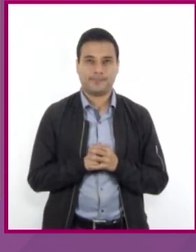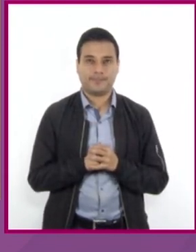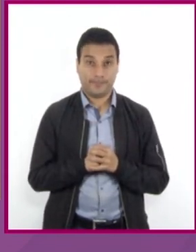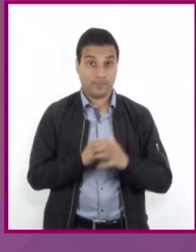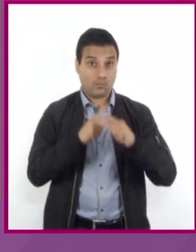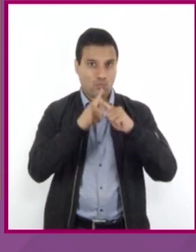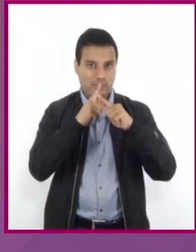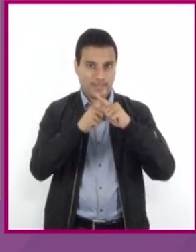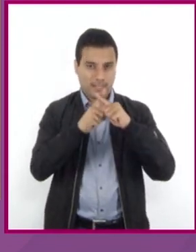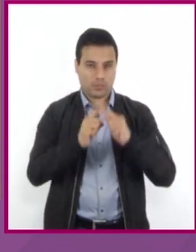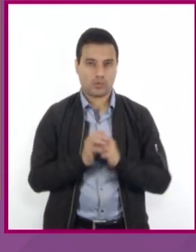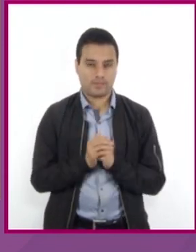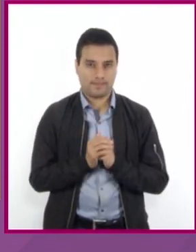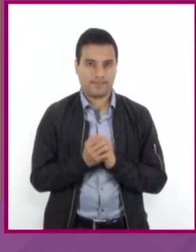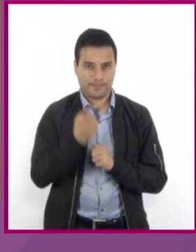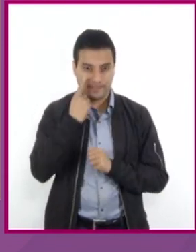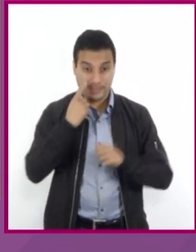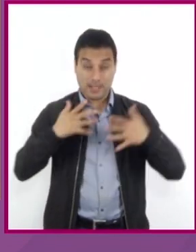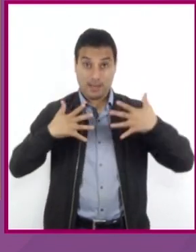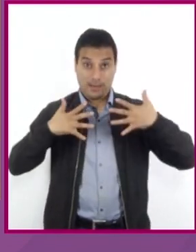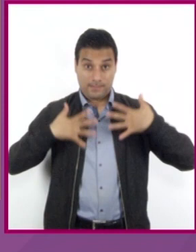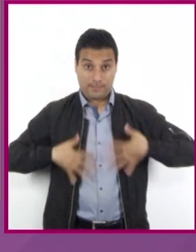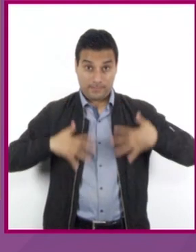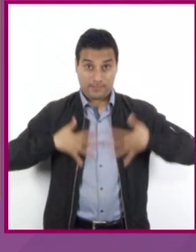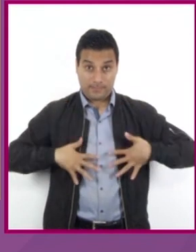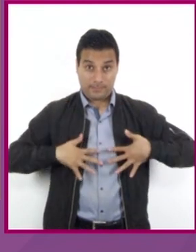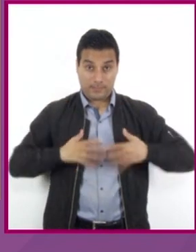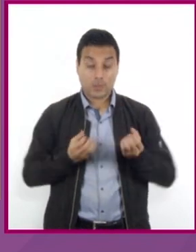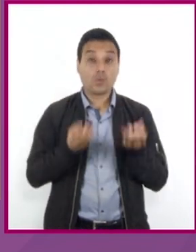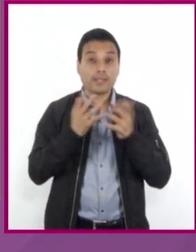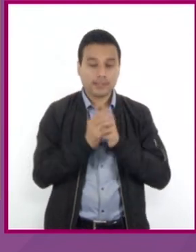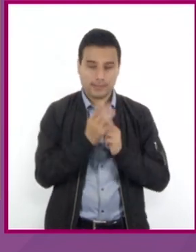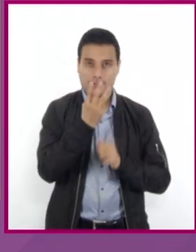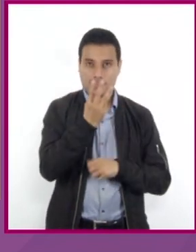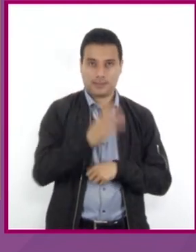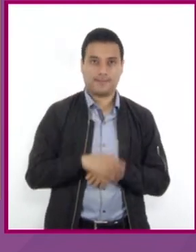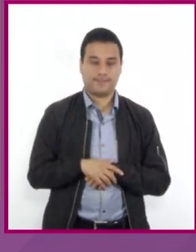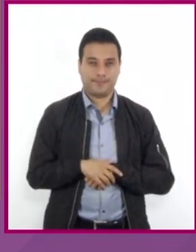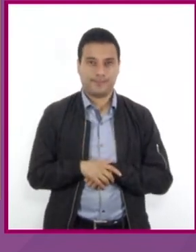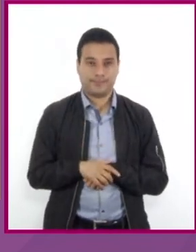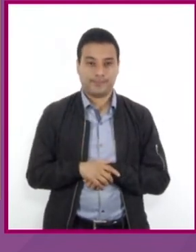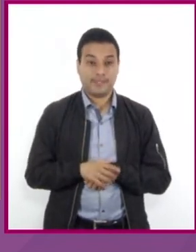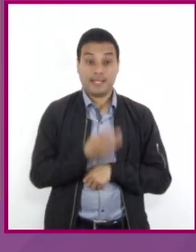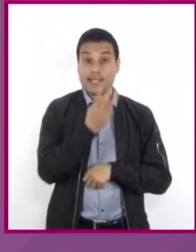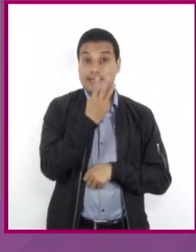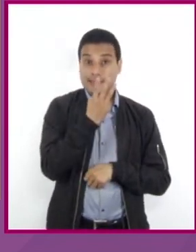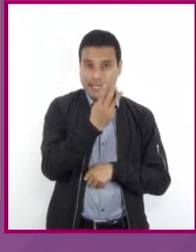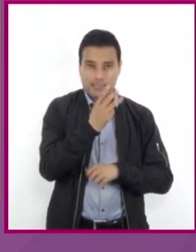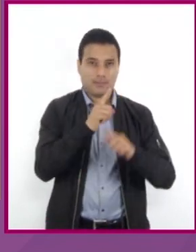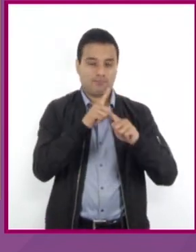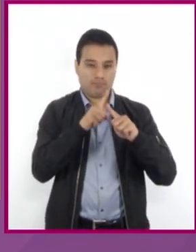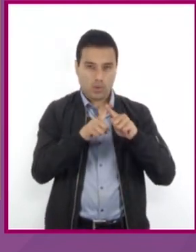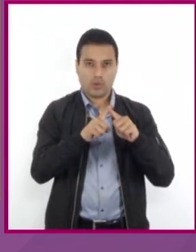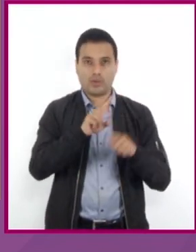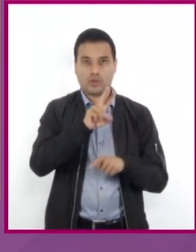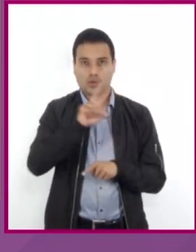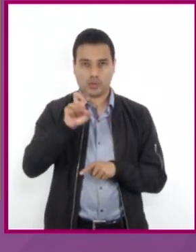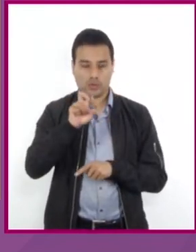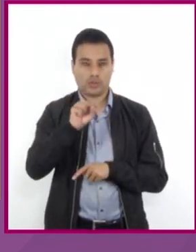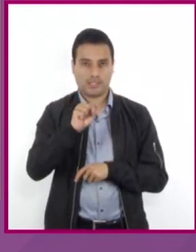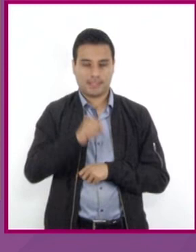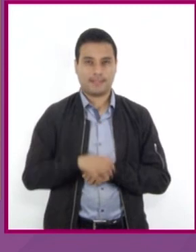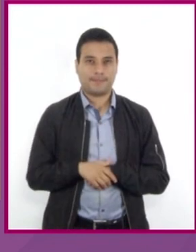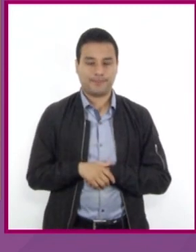multiplicamos el total de camisas que es 3 por lo que vale cada una que es 260 pesos